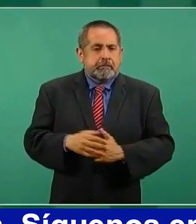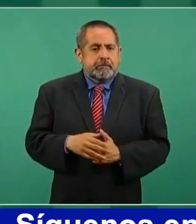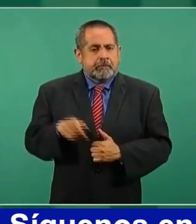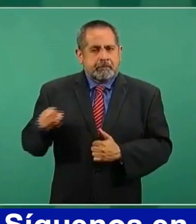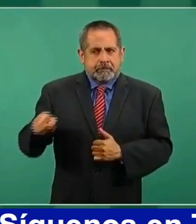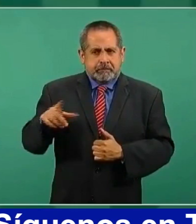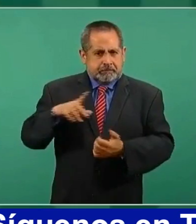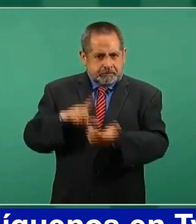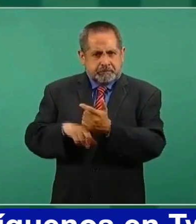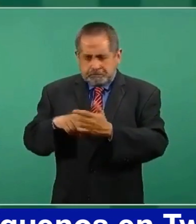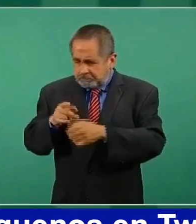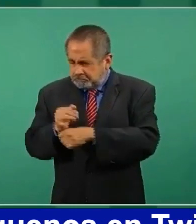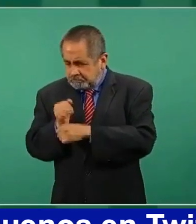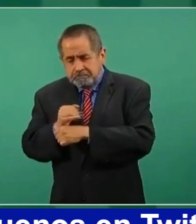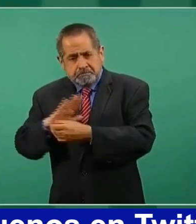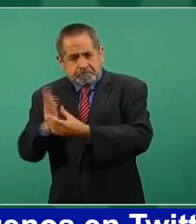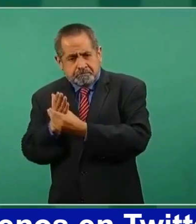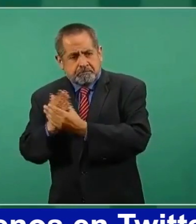averiguación.